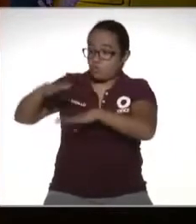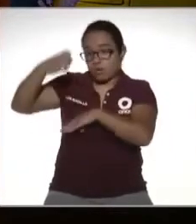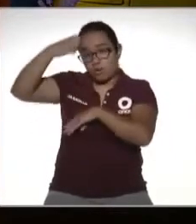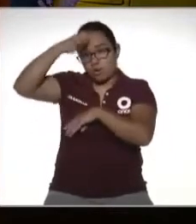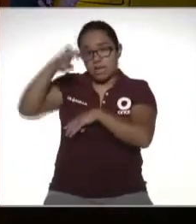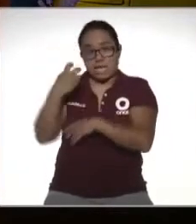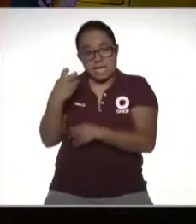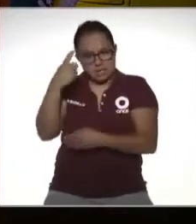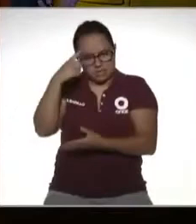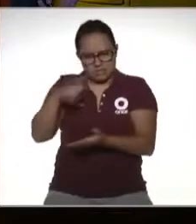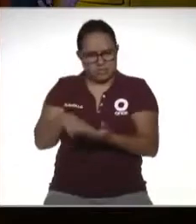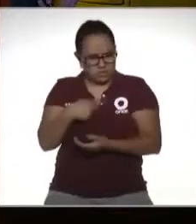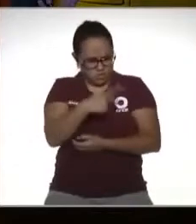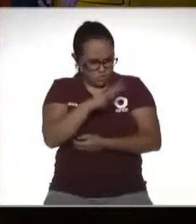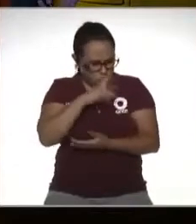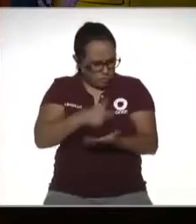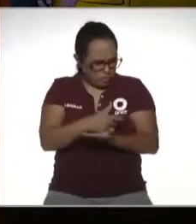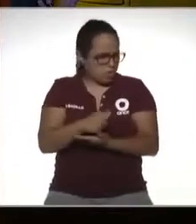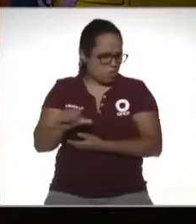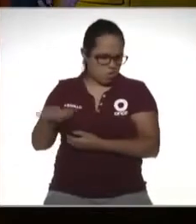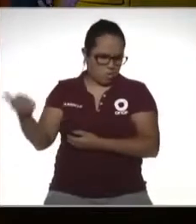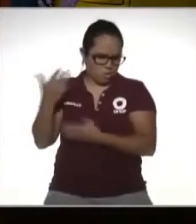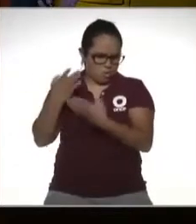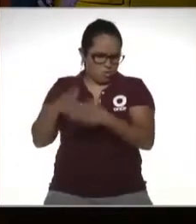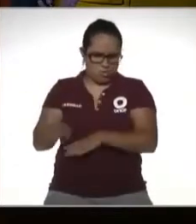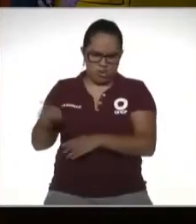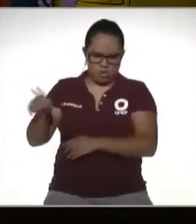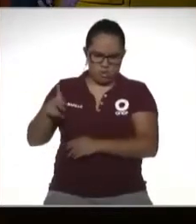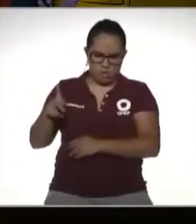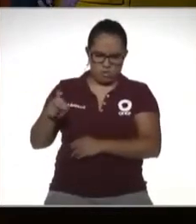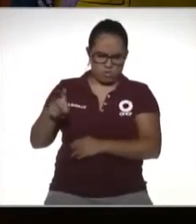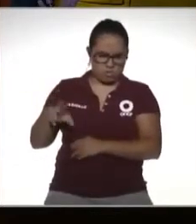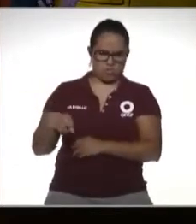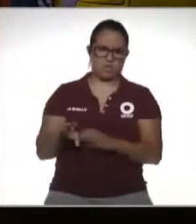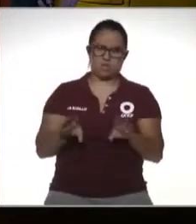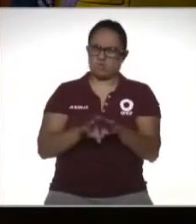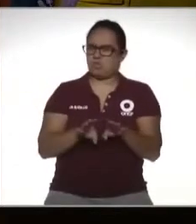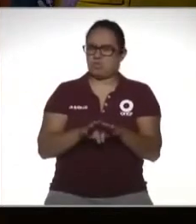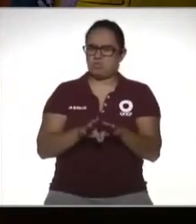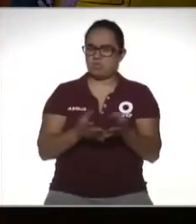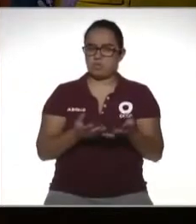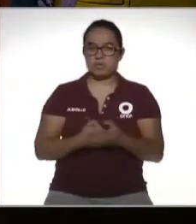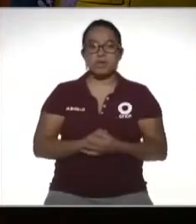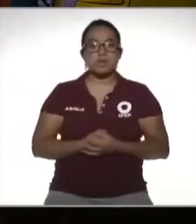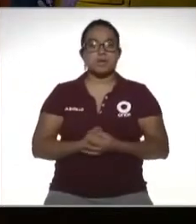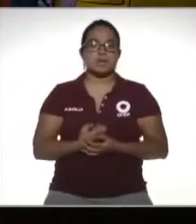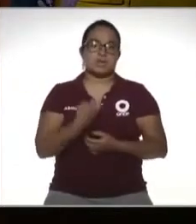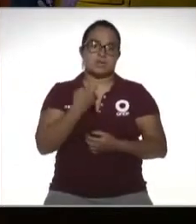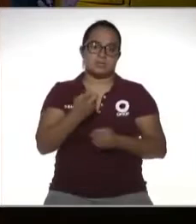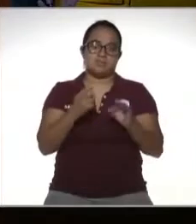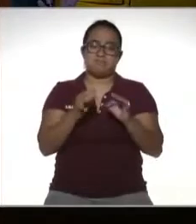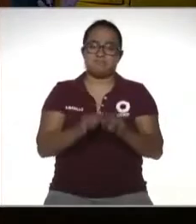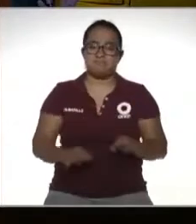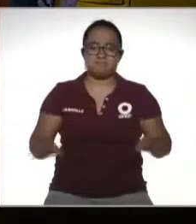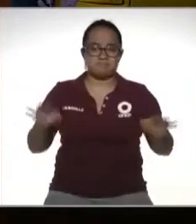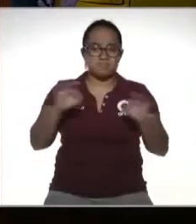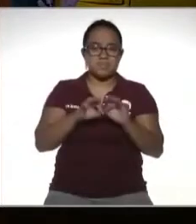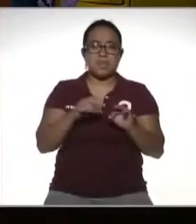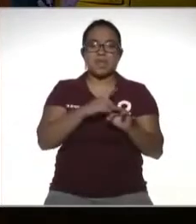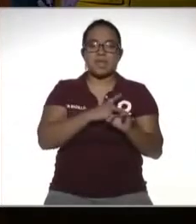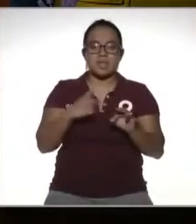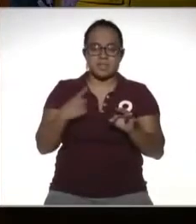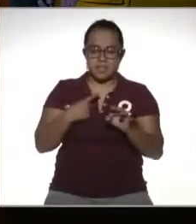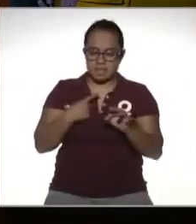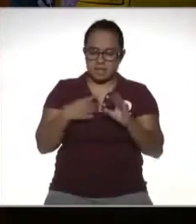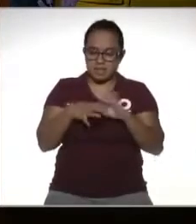ya no es creíble como que tu mamá te mantiene y viene de la cuenta de Pedro entonces todo eso se vuelve bien importante tenerlo